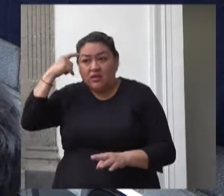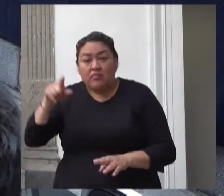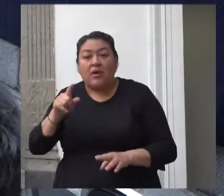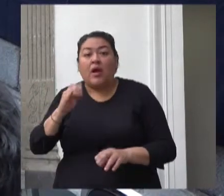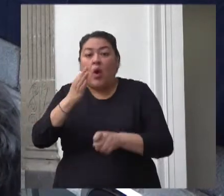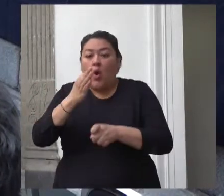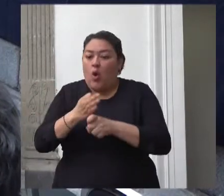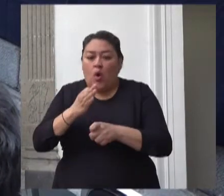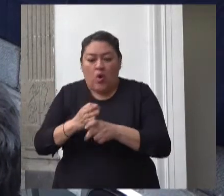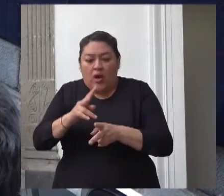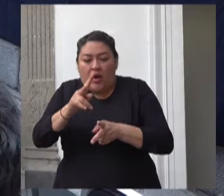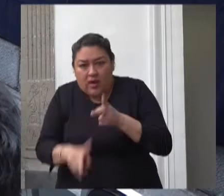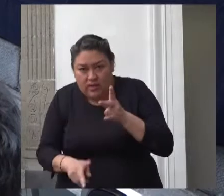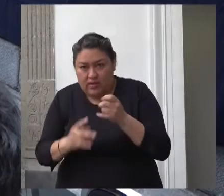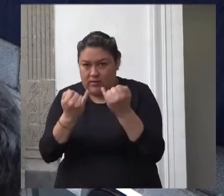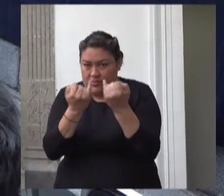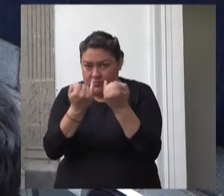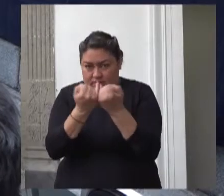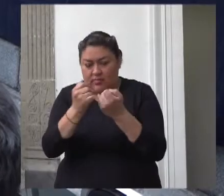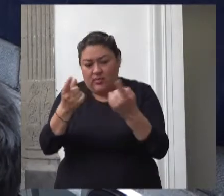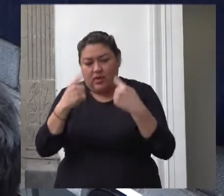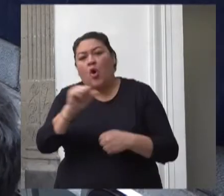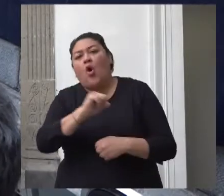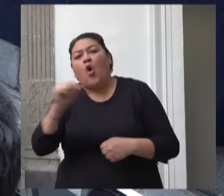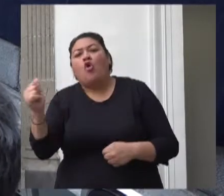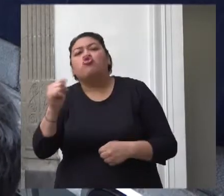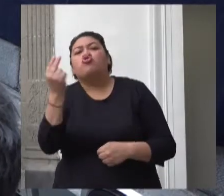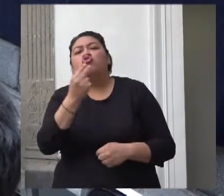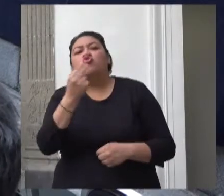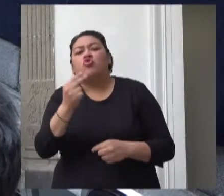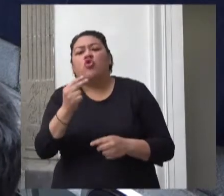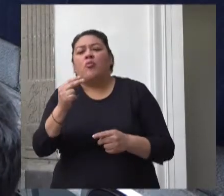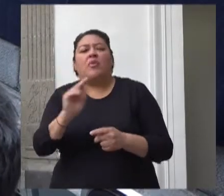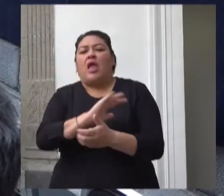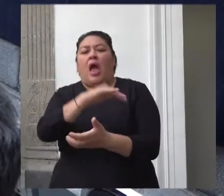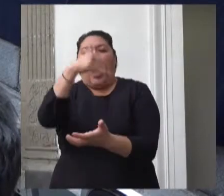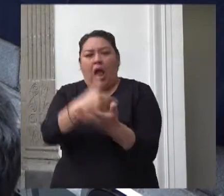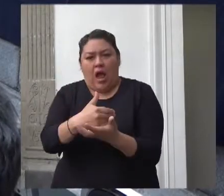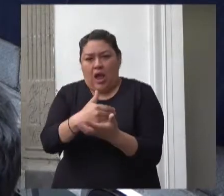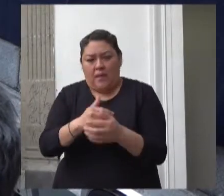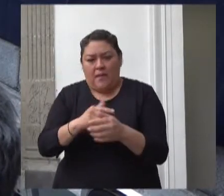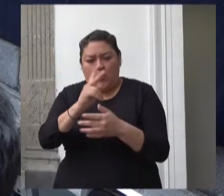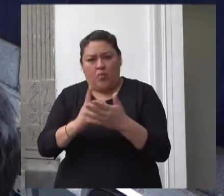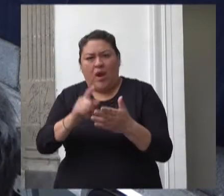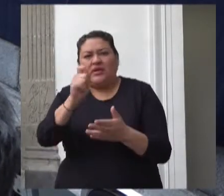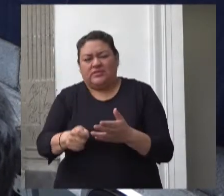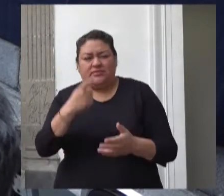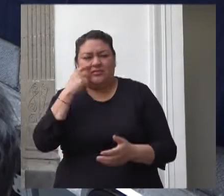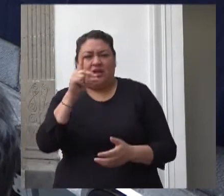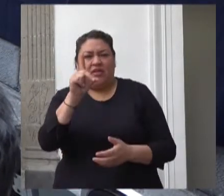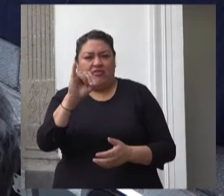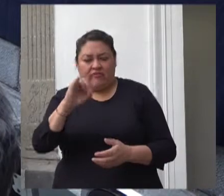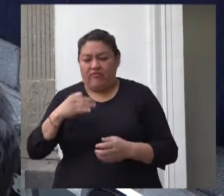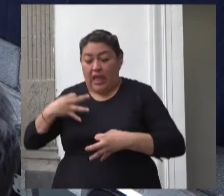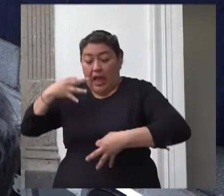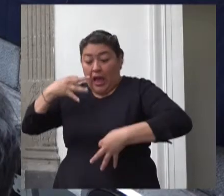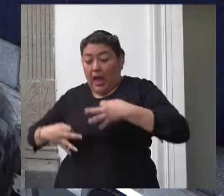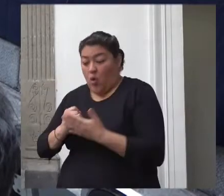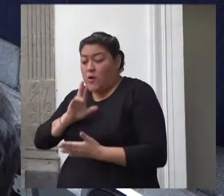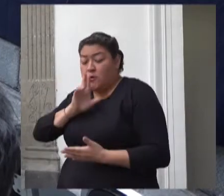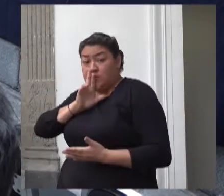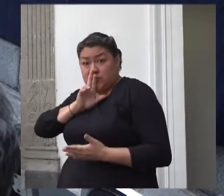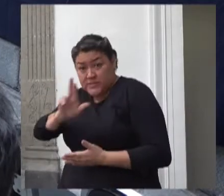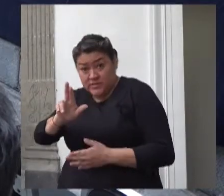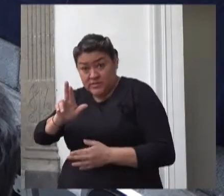provisional sino también de lo que se conoce como suspensión definitiva es decir hasta que se resuelva el fondo